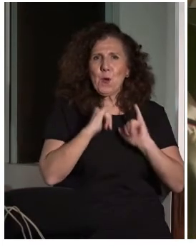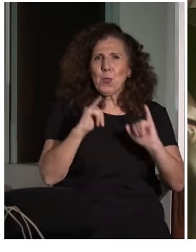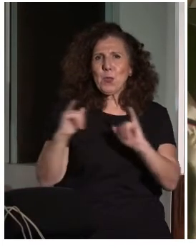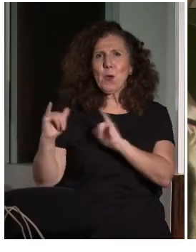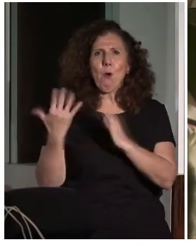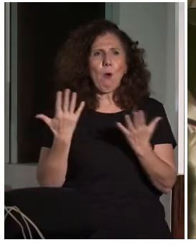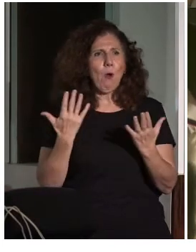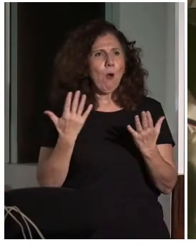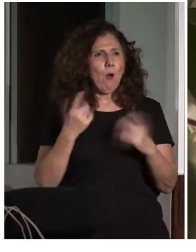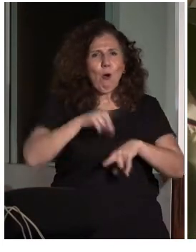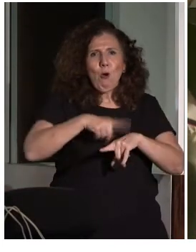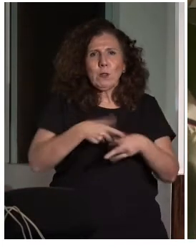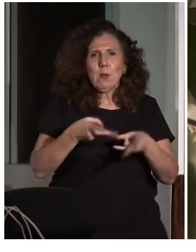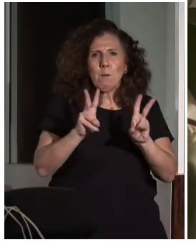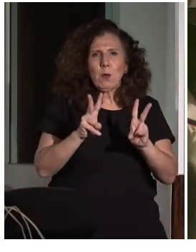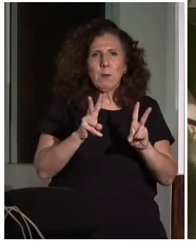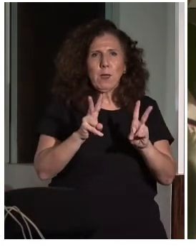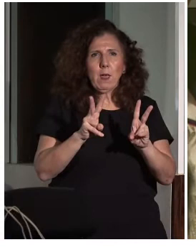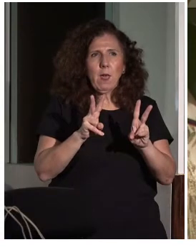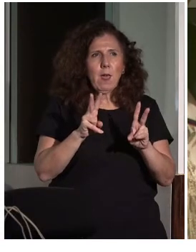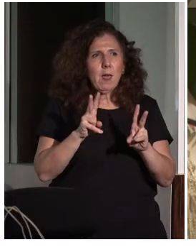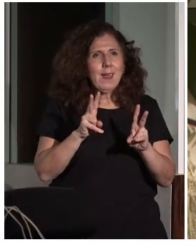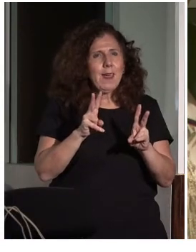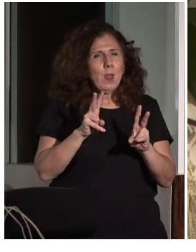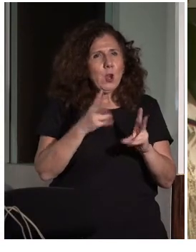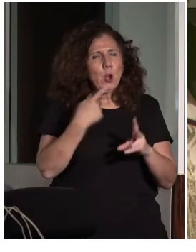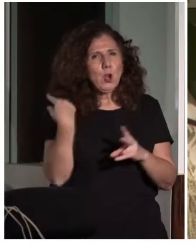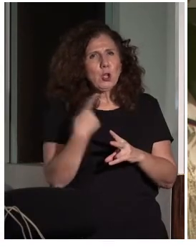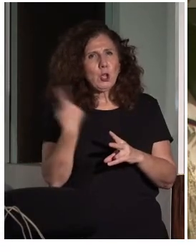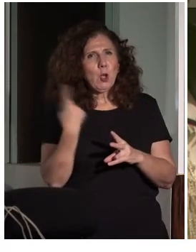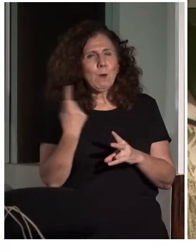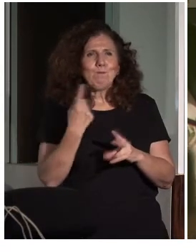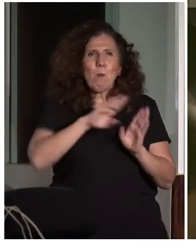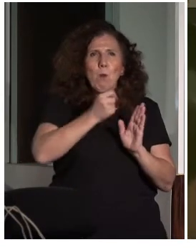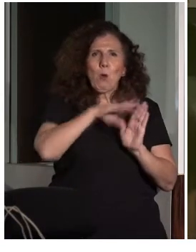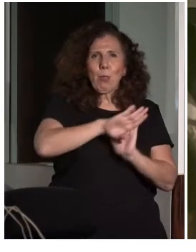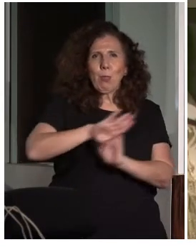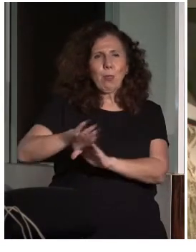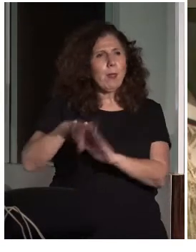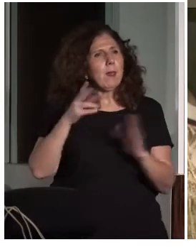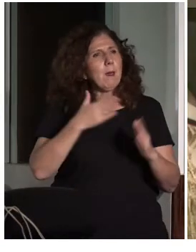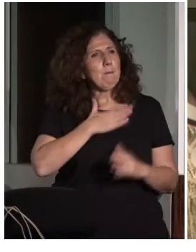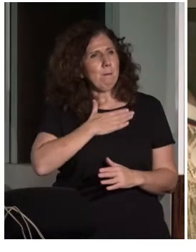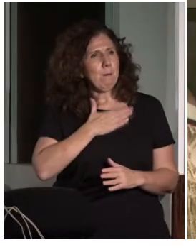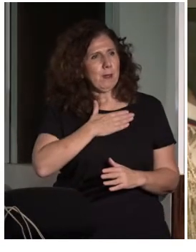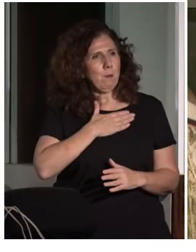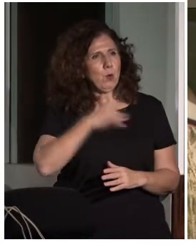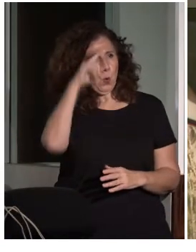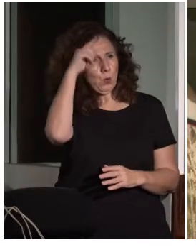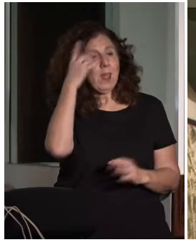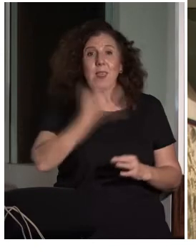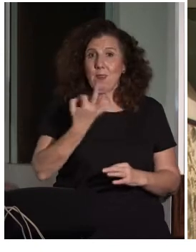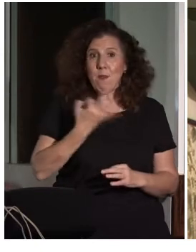del ocio y el tiempo libre al disfrute del patrimonio. Es verdad, se les da poca importancia. Deberíamos de darle mayor